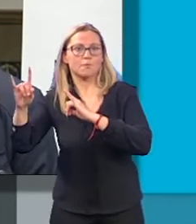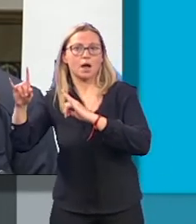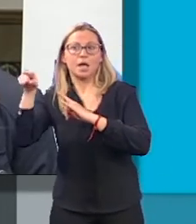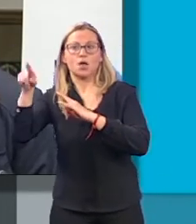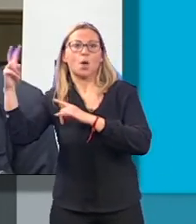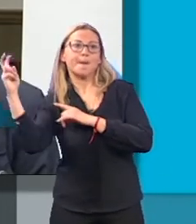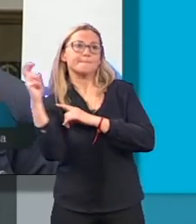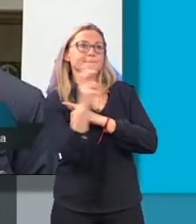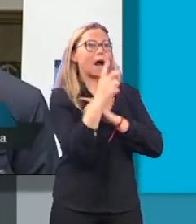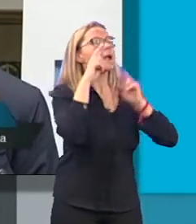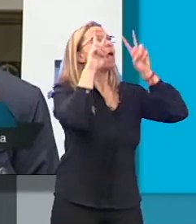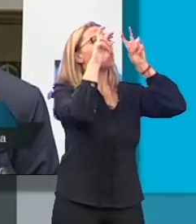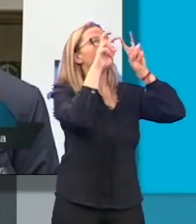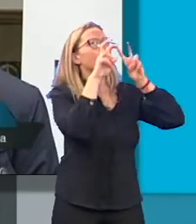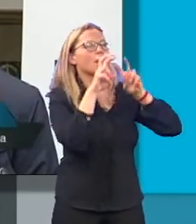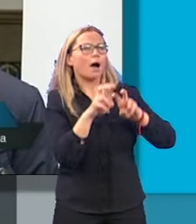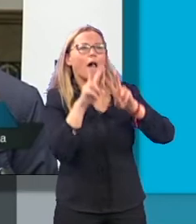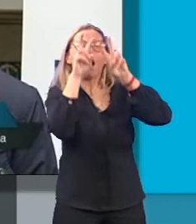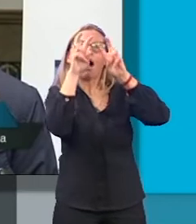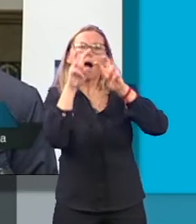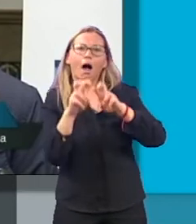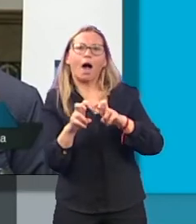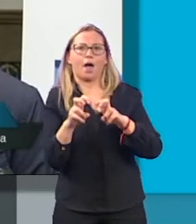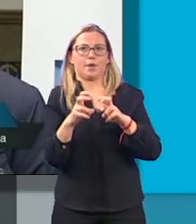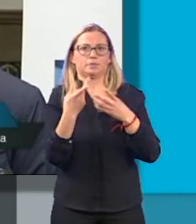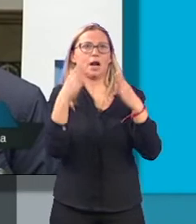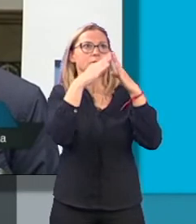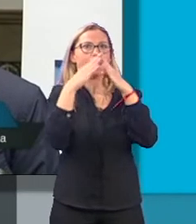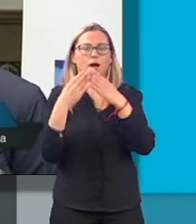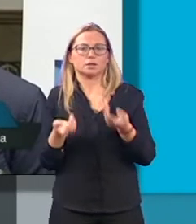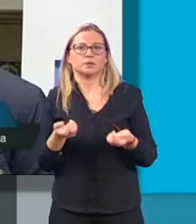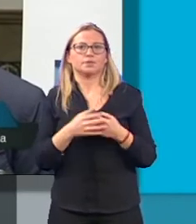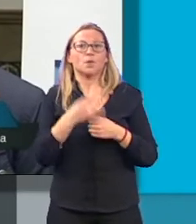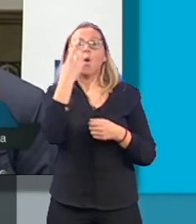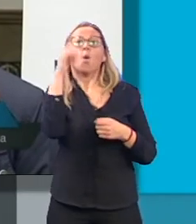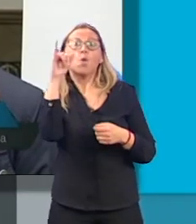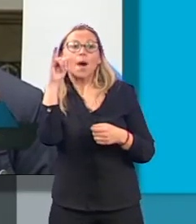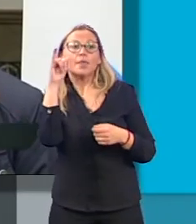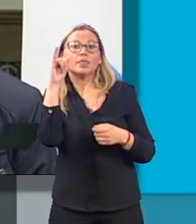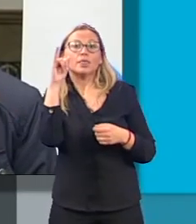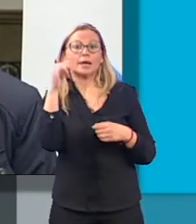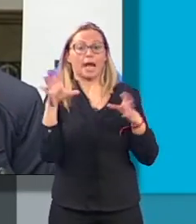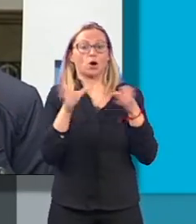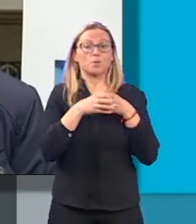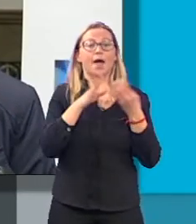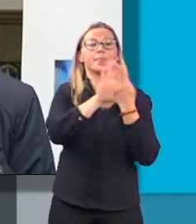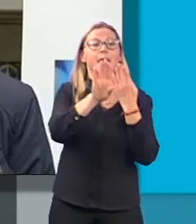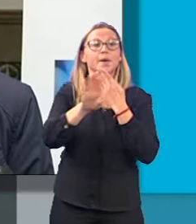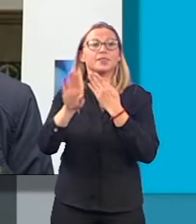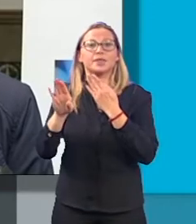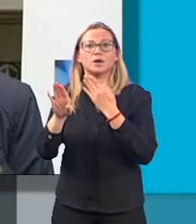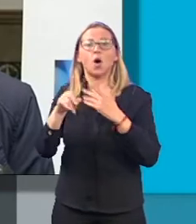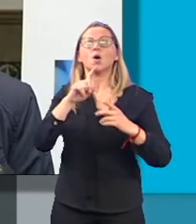IT, esa inspección técnica de todas las viviendas, una vez que las propias comunidades de vecinos vayan